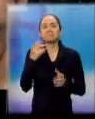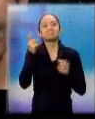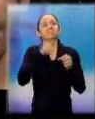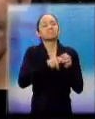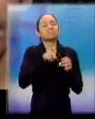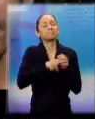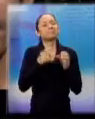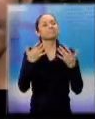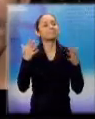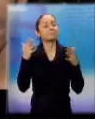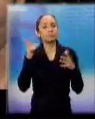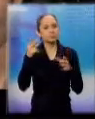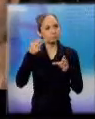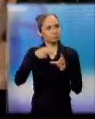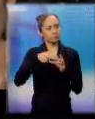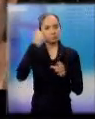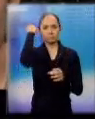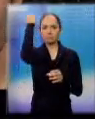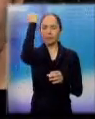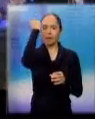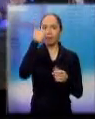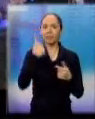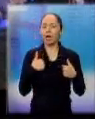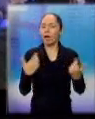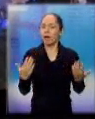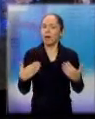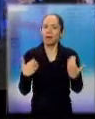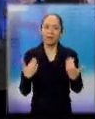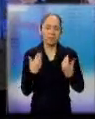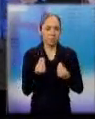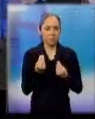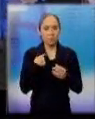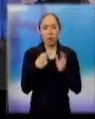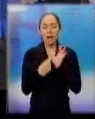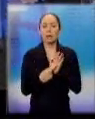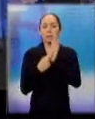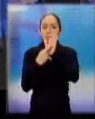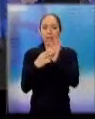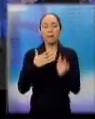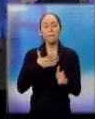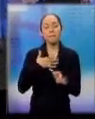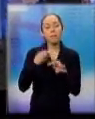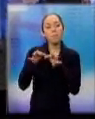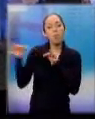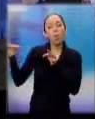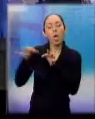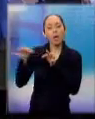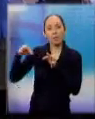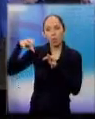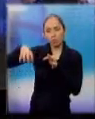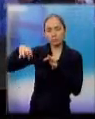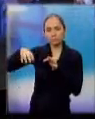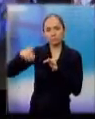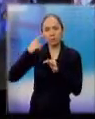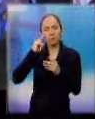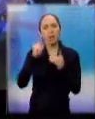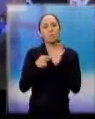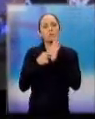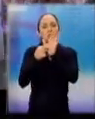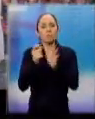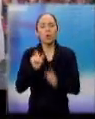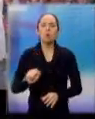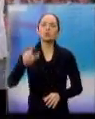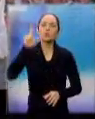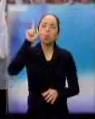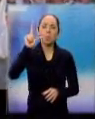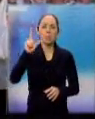este punto. Yo vine a participar, a representar a mi pueblo, a dar a conocer todas las costumbres, las tradiciones